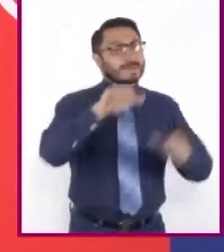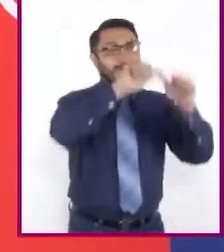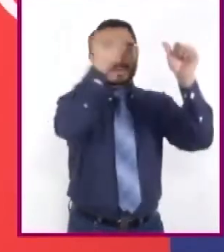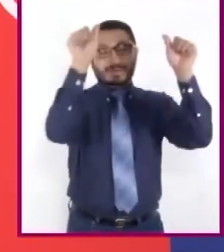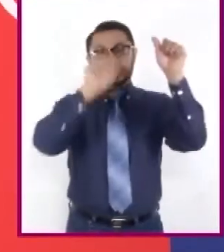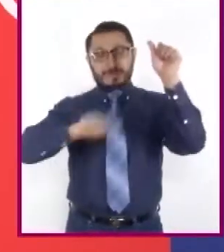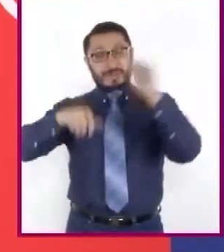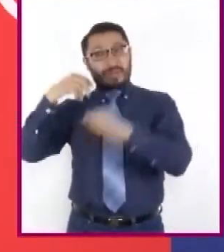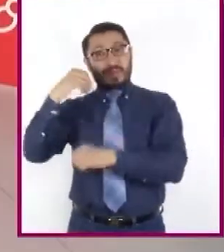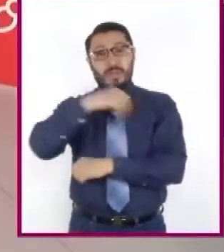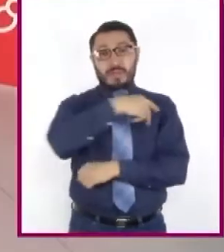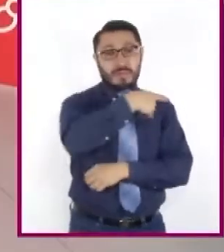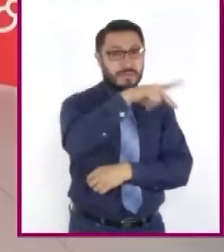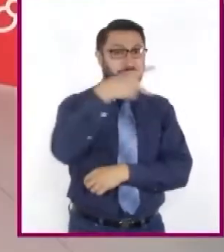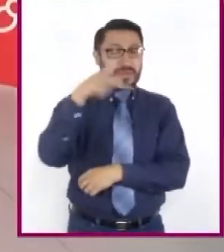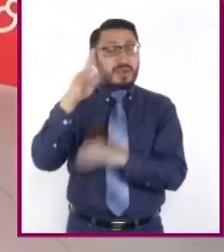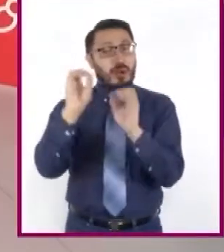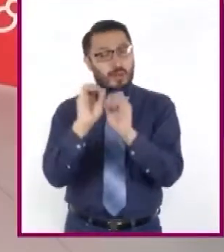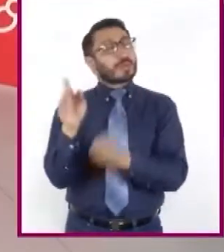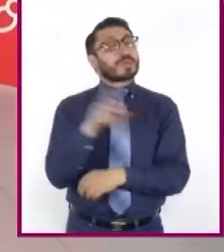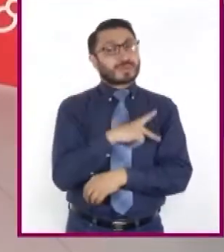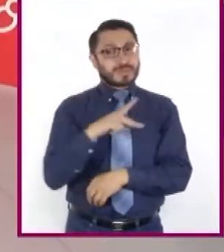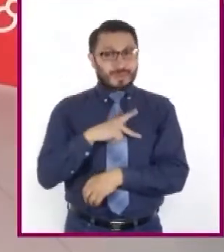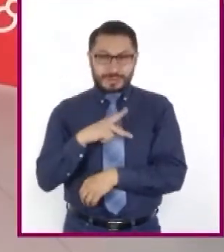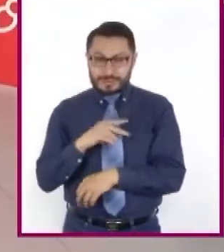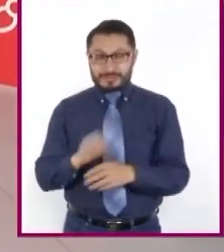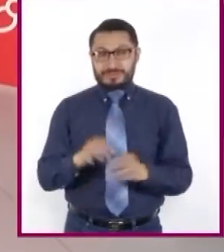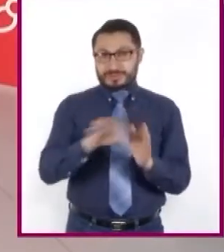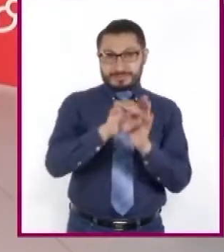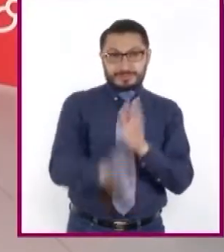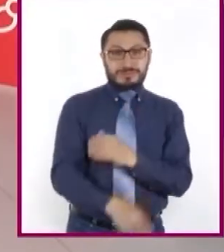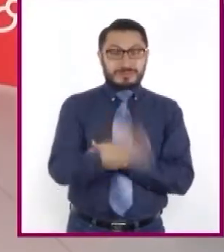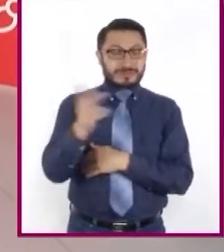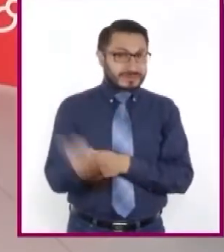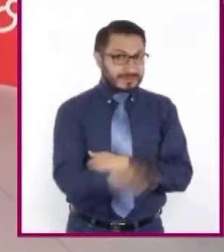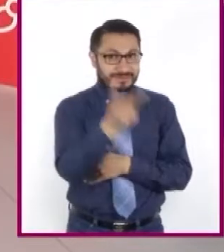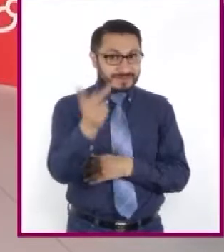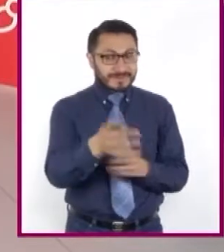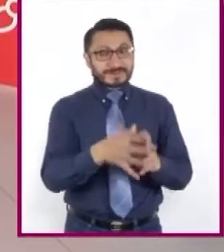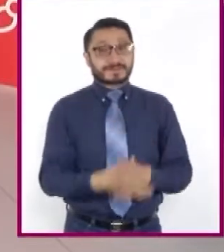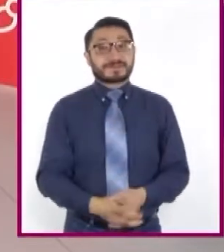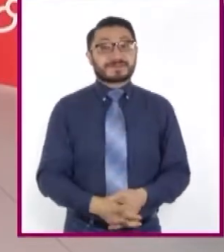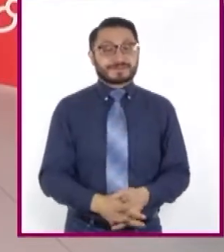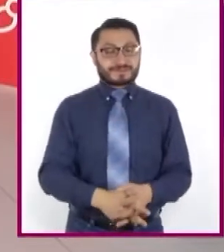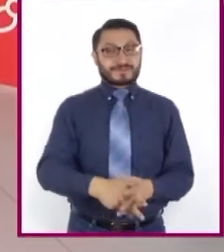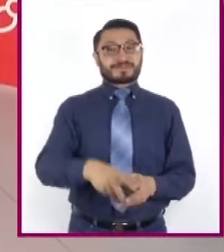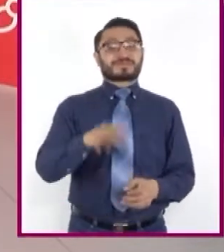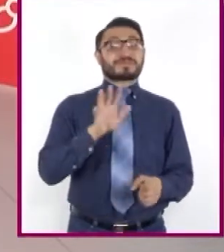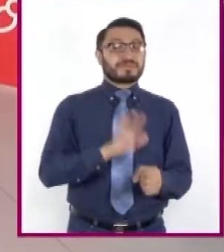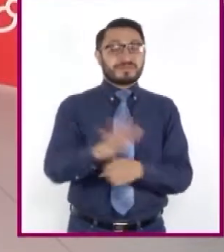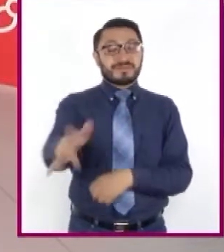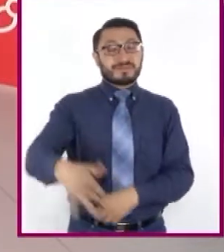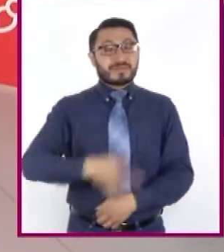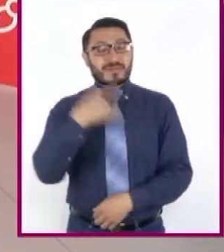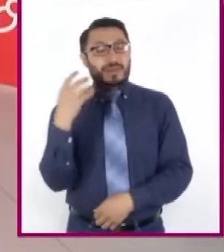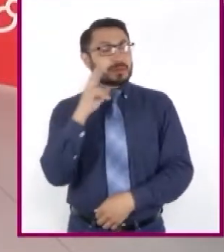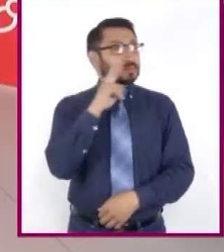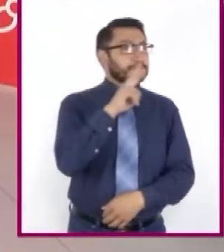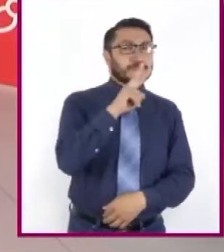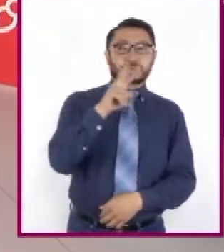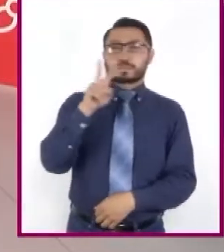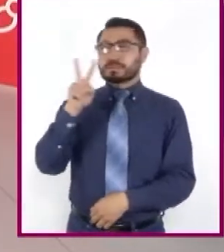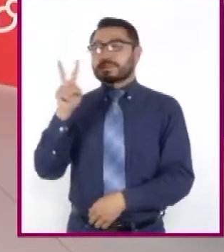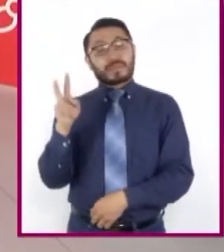y las propias. Por ejemplo, empecemos por preguntarnos qué sensación les produce explorar los diferentes